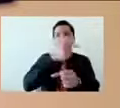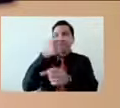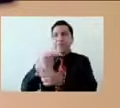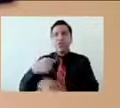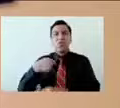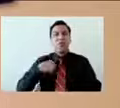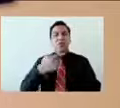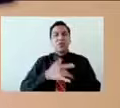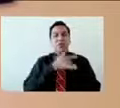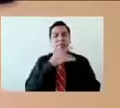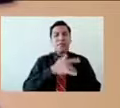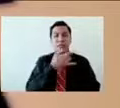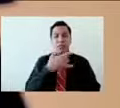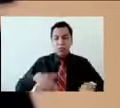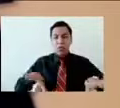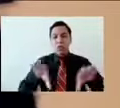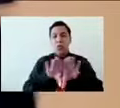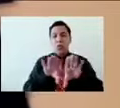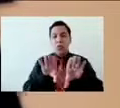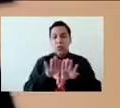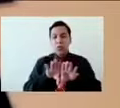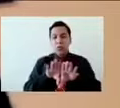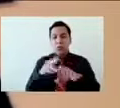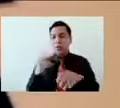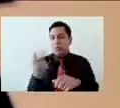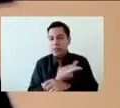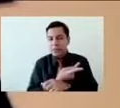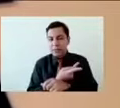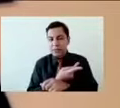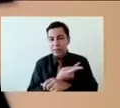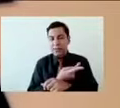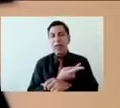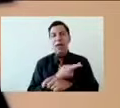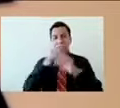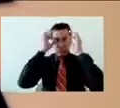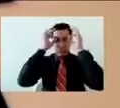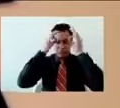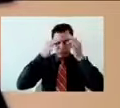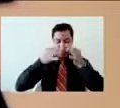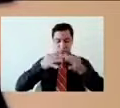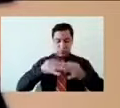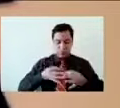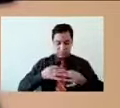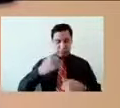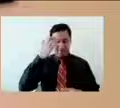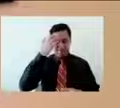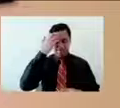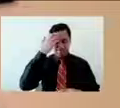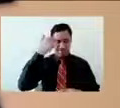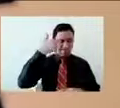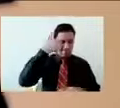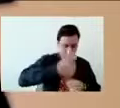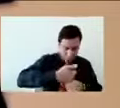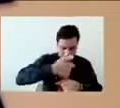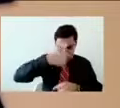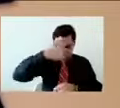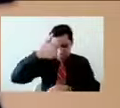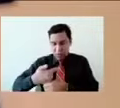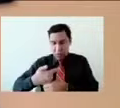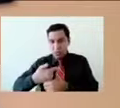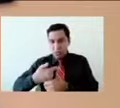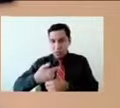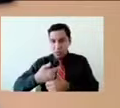pasa, y eso tiene que ver con un proceso, obviamente, pues, autoconocimiento, ¿no? De, de esta parte, de un autoconocimiento integral,